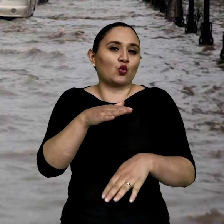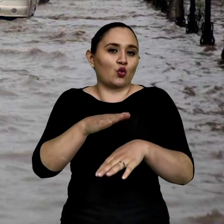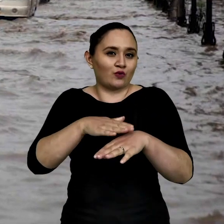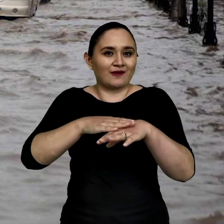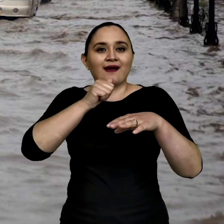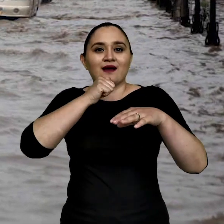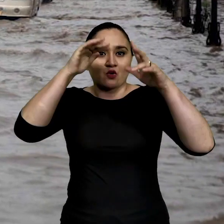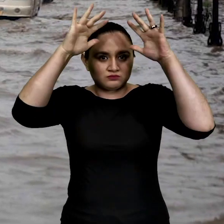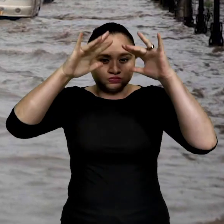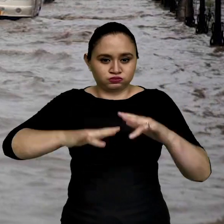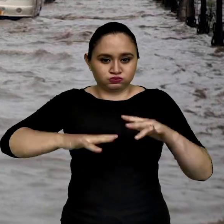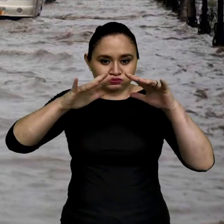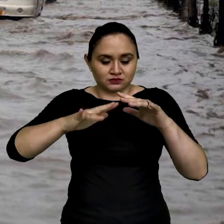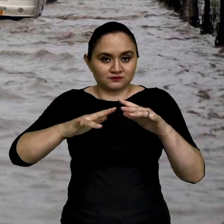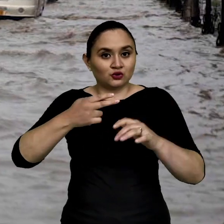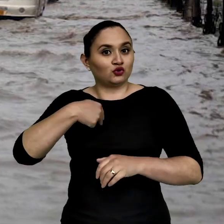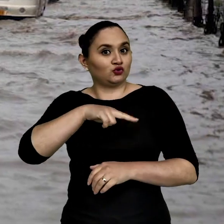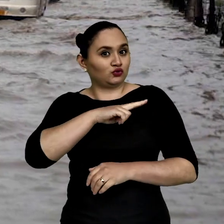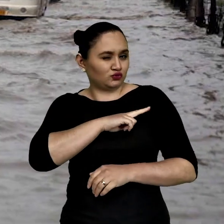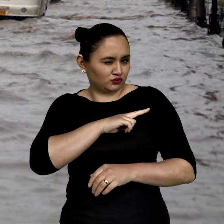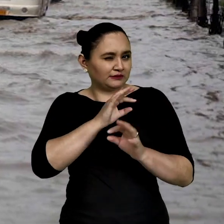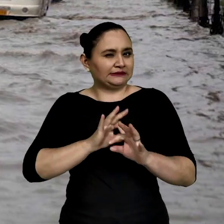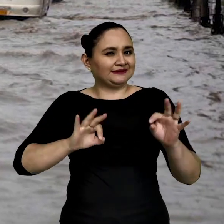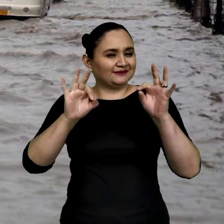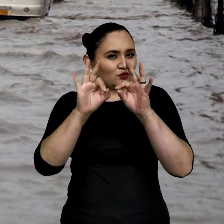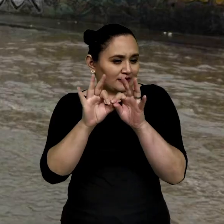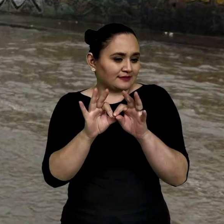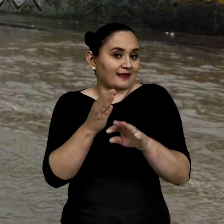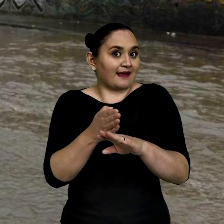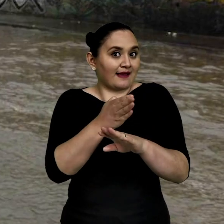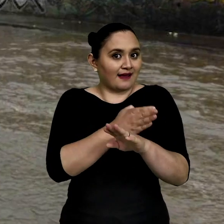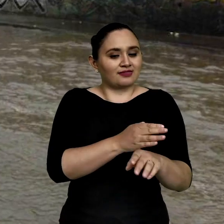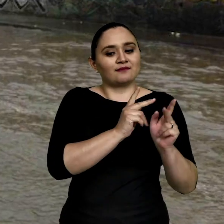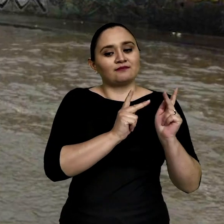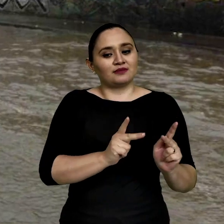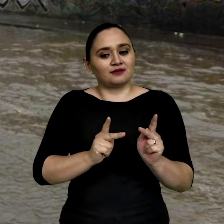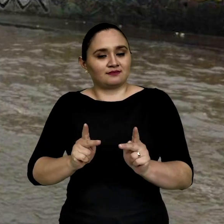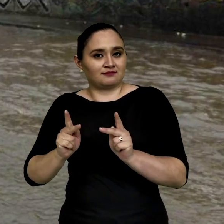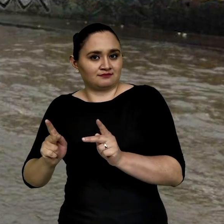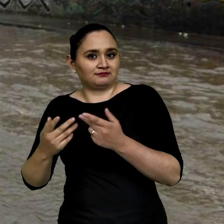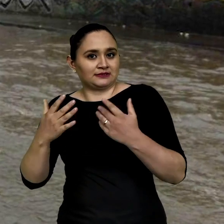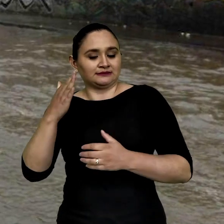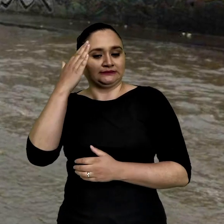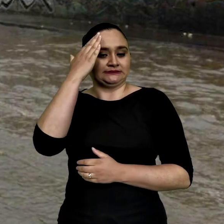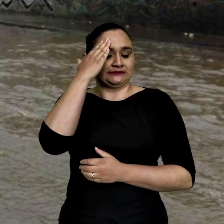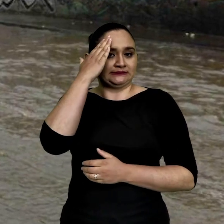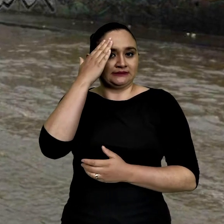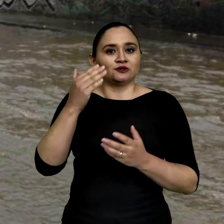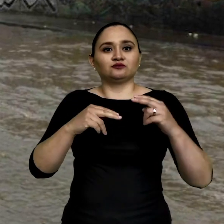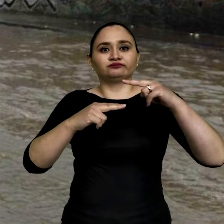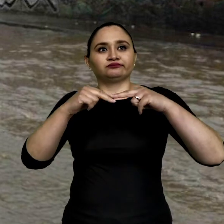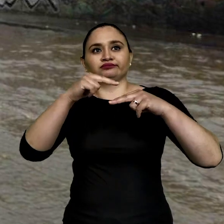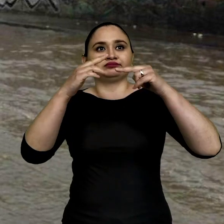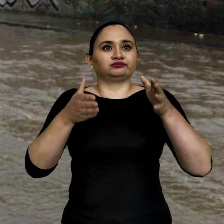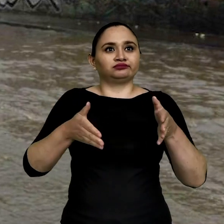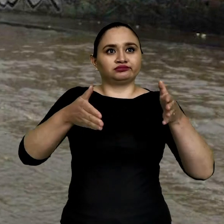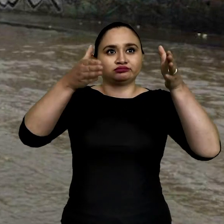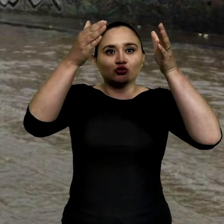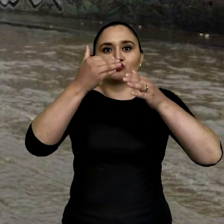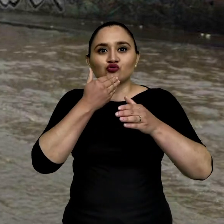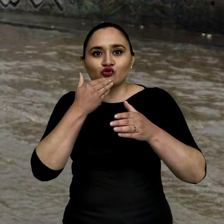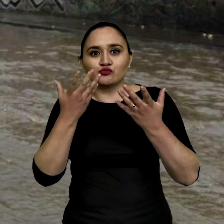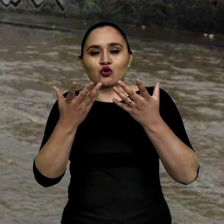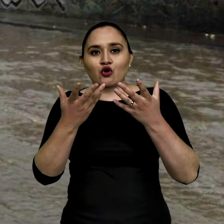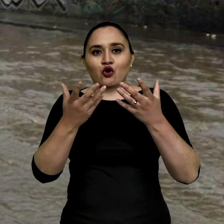para realmente afrontar con lo que es infraestructura, canales de desagüe a mejor hechos,